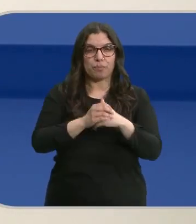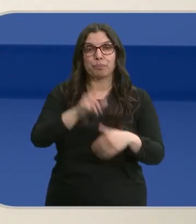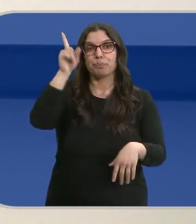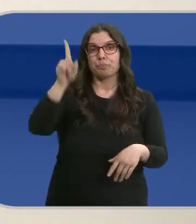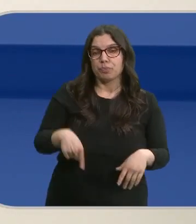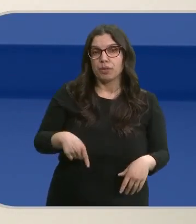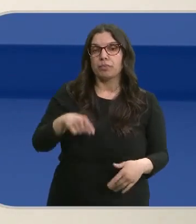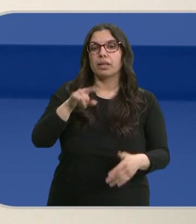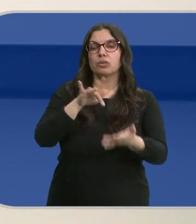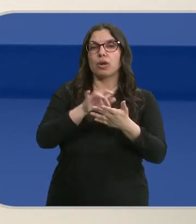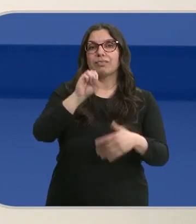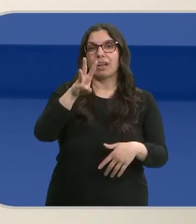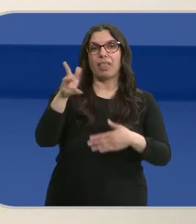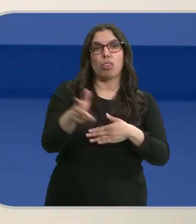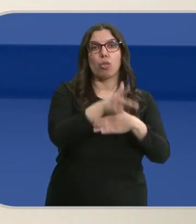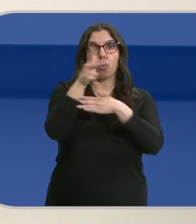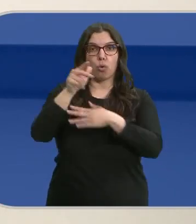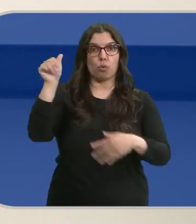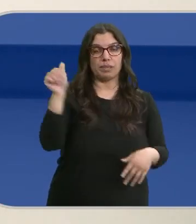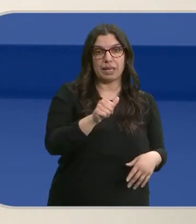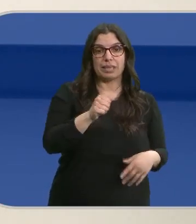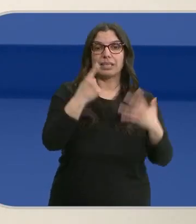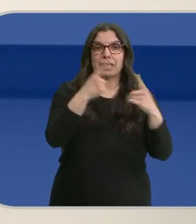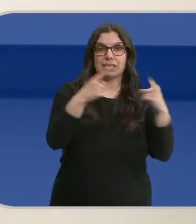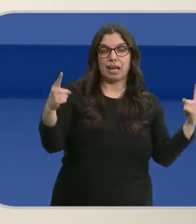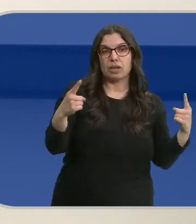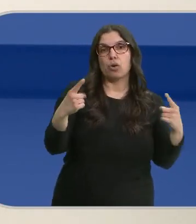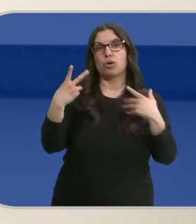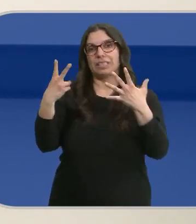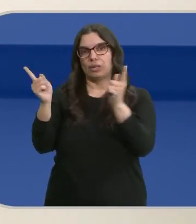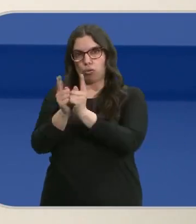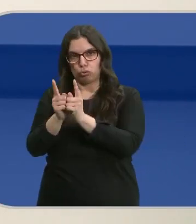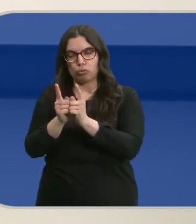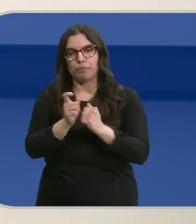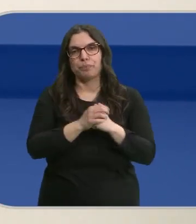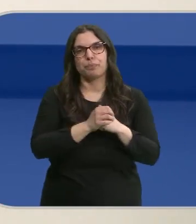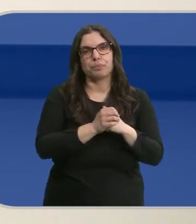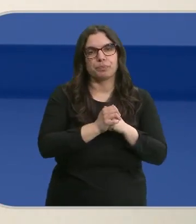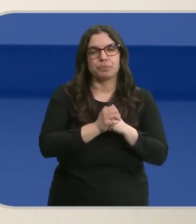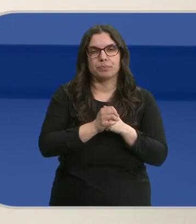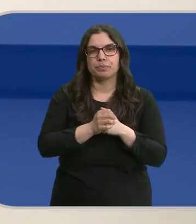También disfrutaremos de 13 documentales, de los cuales seis son largometrajes y siete cortometrajes.